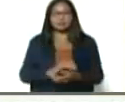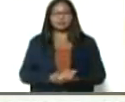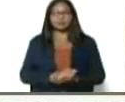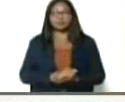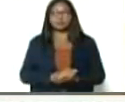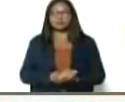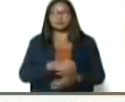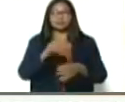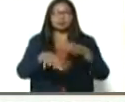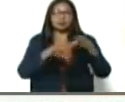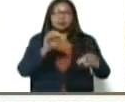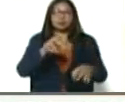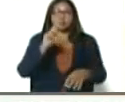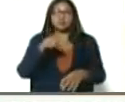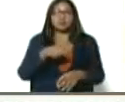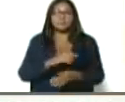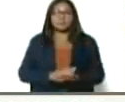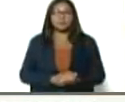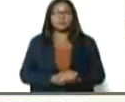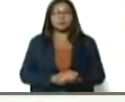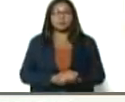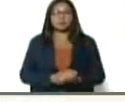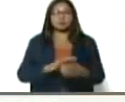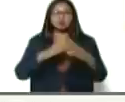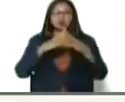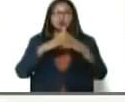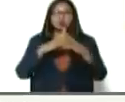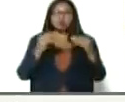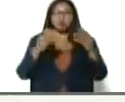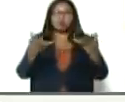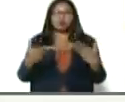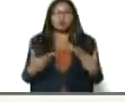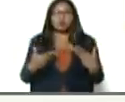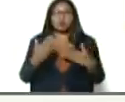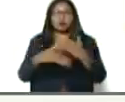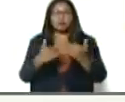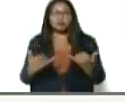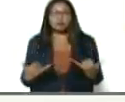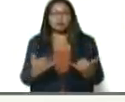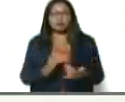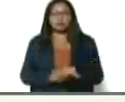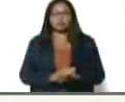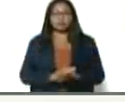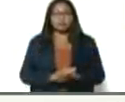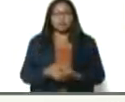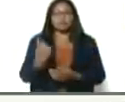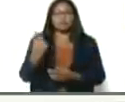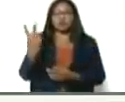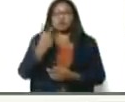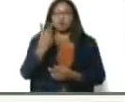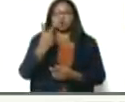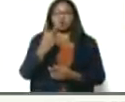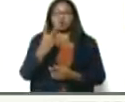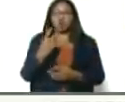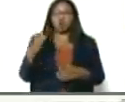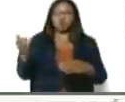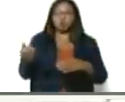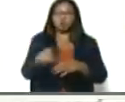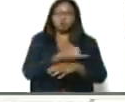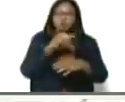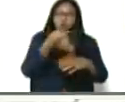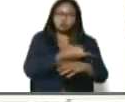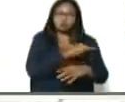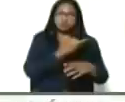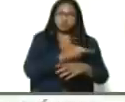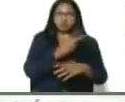Agrocogeves y bueno, por todos los insumos que me han suministrado, llevo dos cosechas con ellos y de verdad